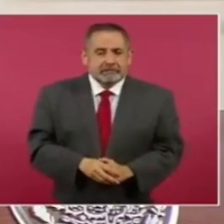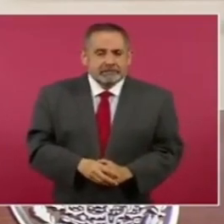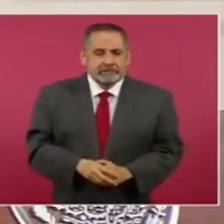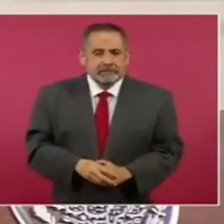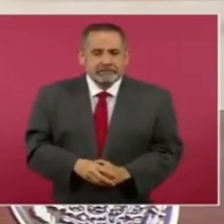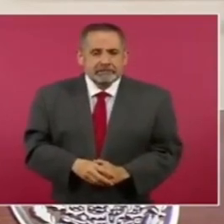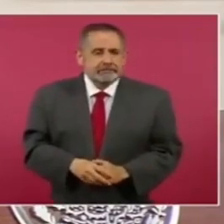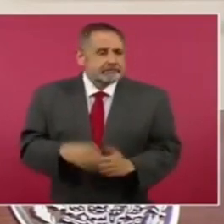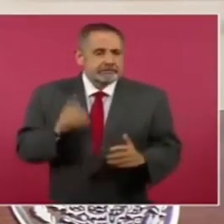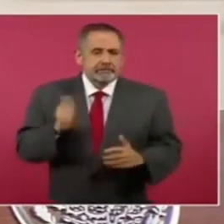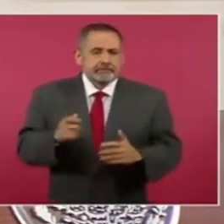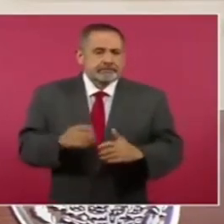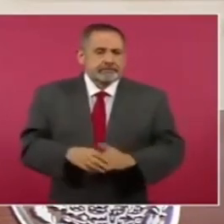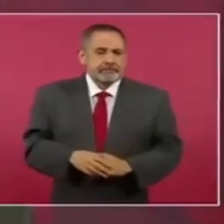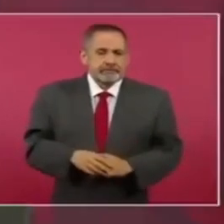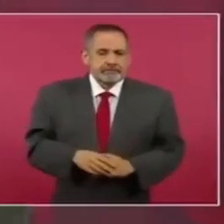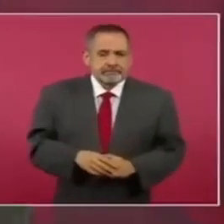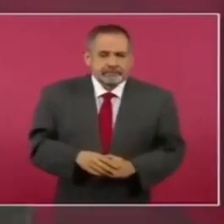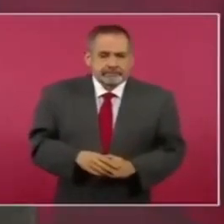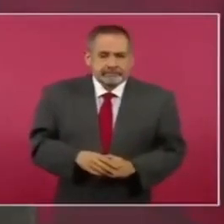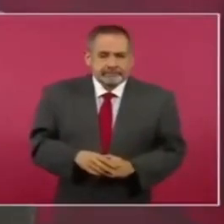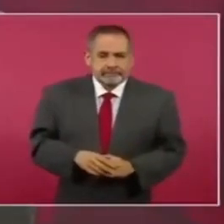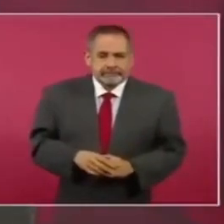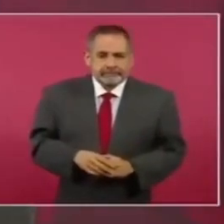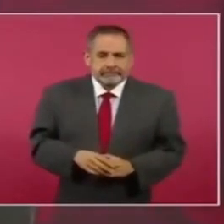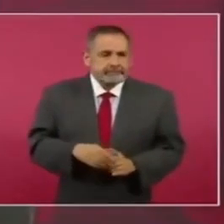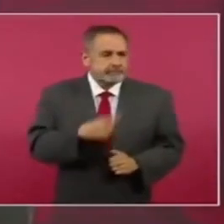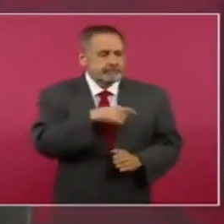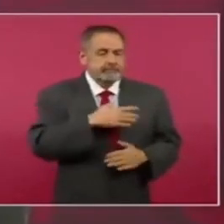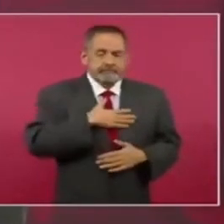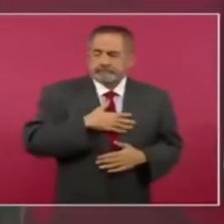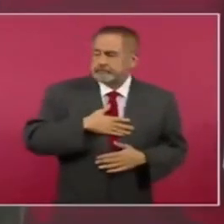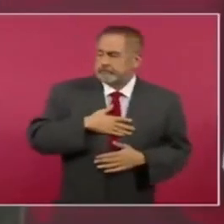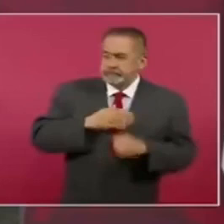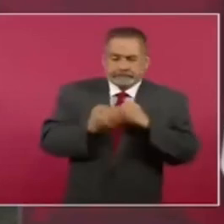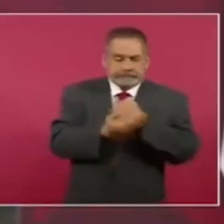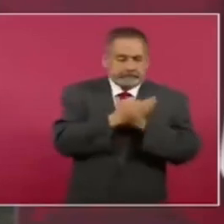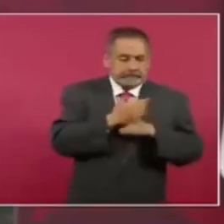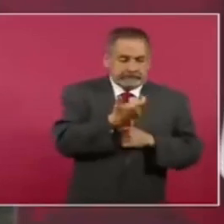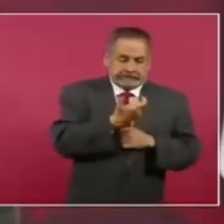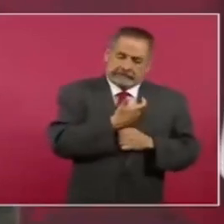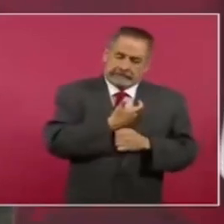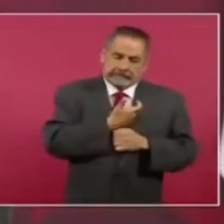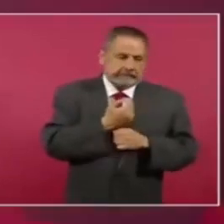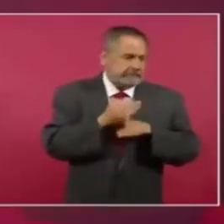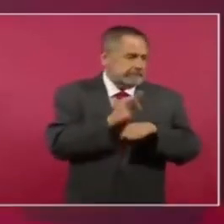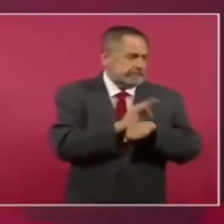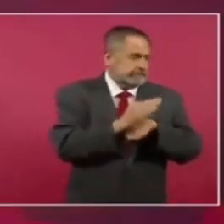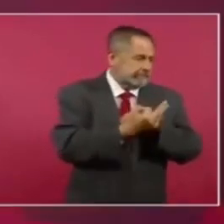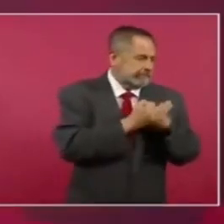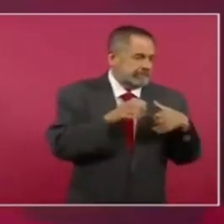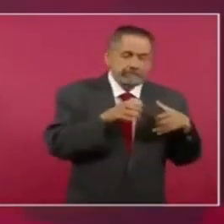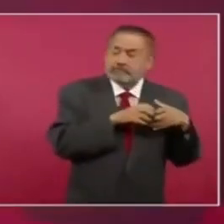Nada más que como son sus intereses, son sus sueldos, esos